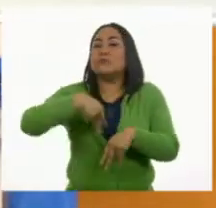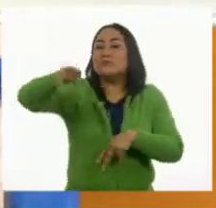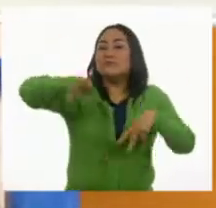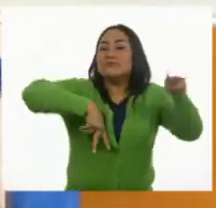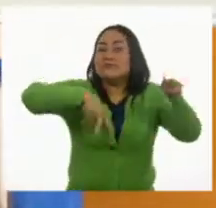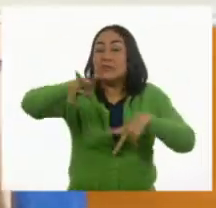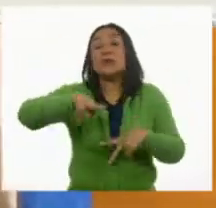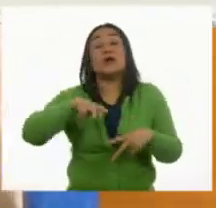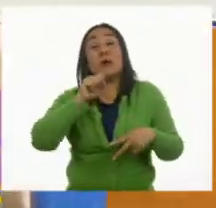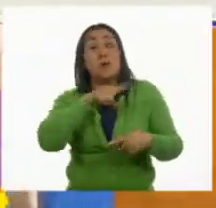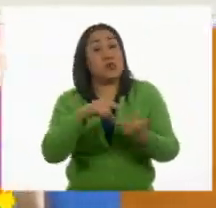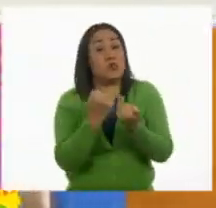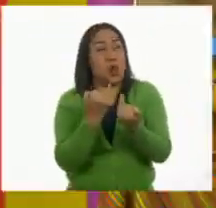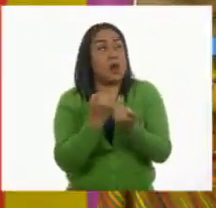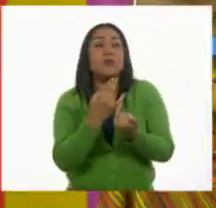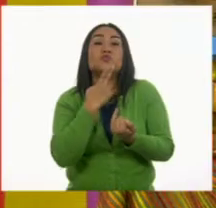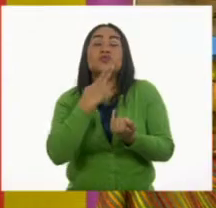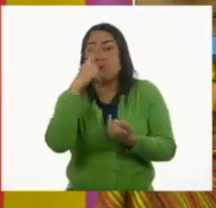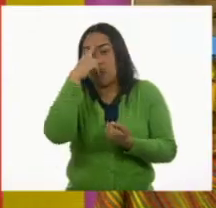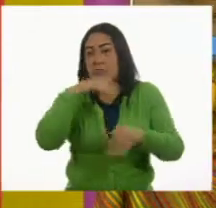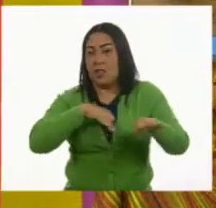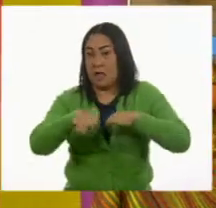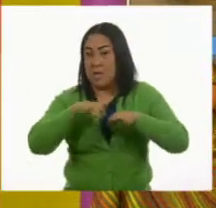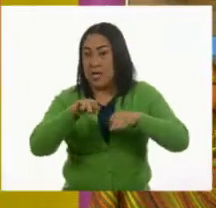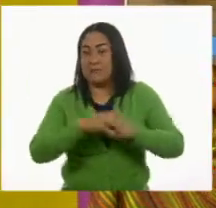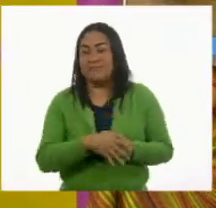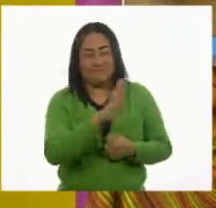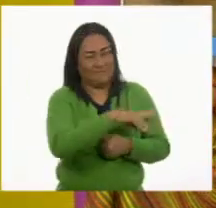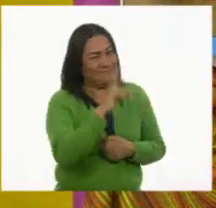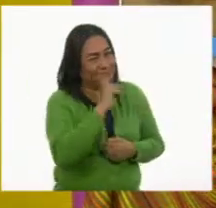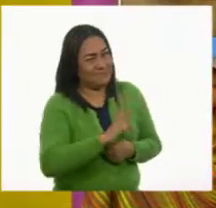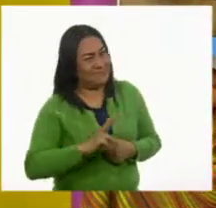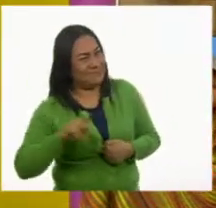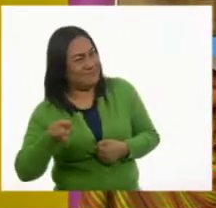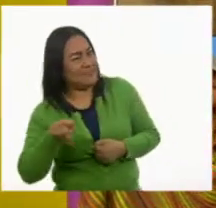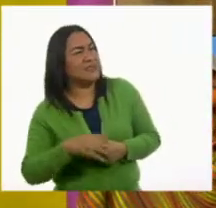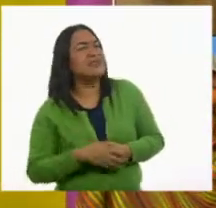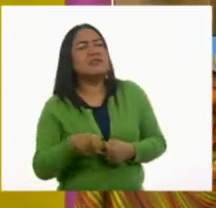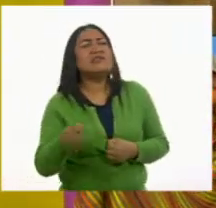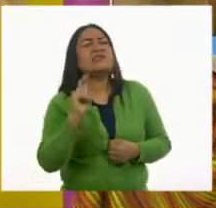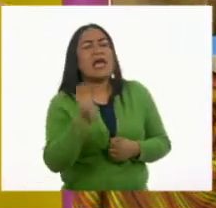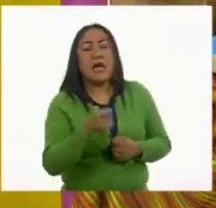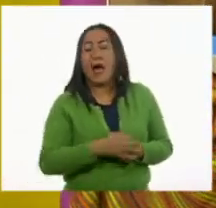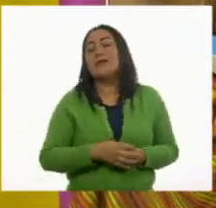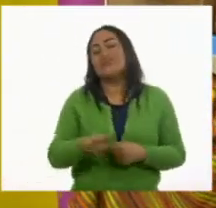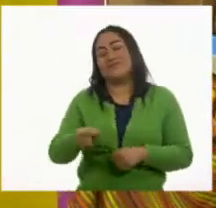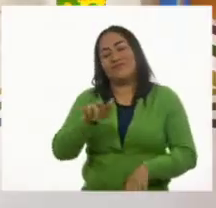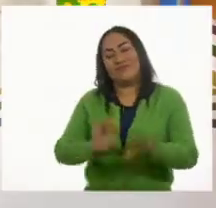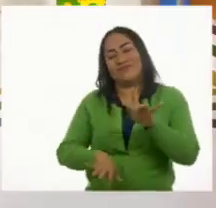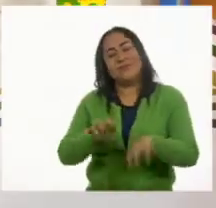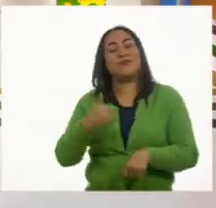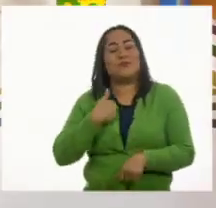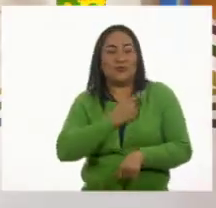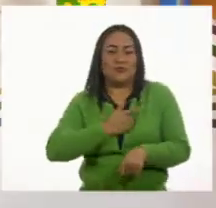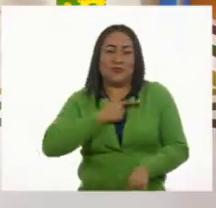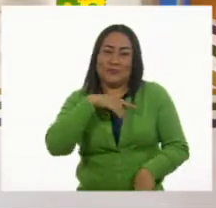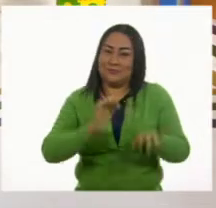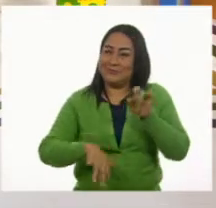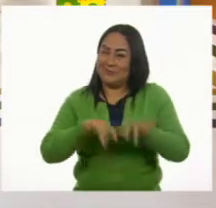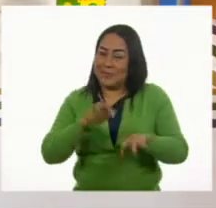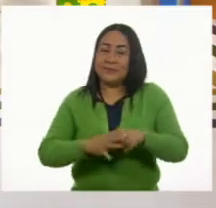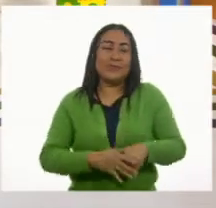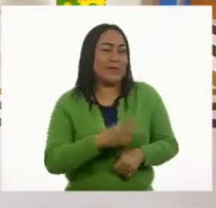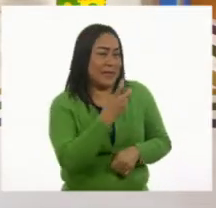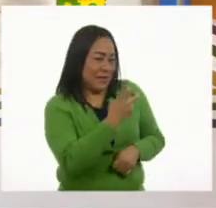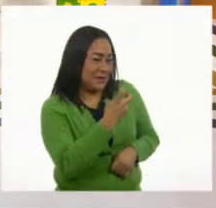tengo aquí. ¿Sabes cómo se llama esto? Es una máquina de escribir. A mí me gustan mucho las máquinas de escribir, viejitas. Así es. Estoy seguro que en